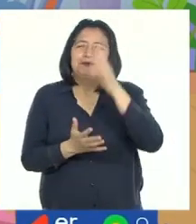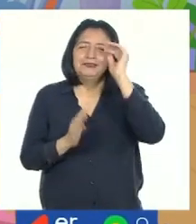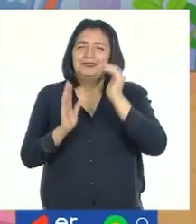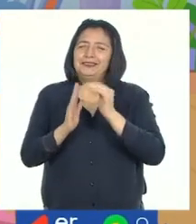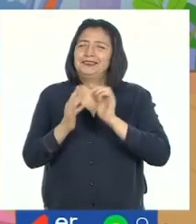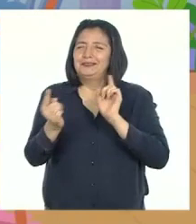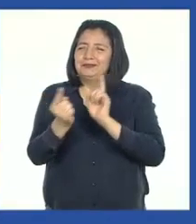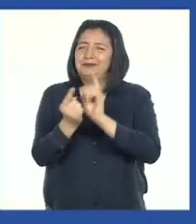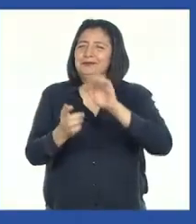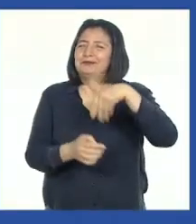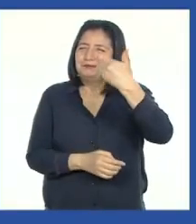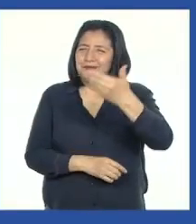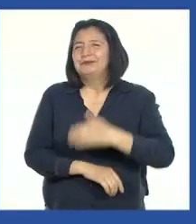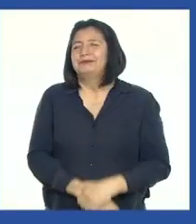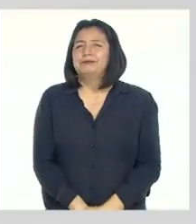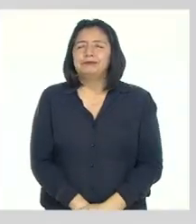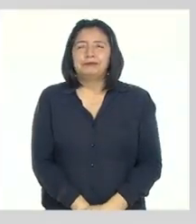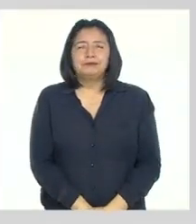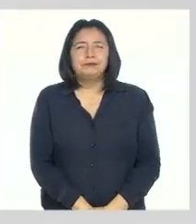¡Nos vemos luego!